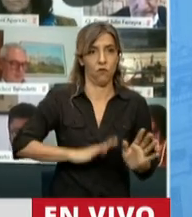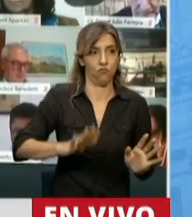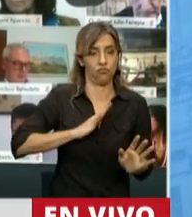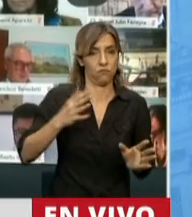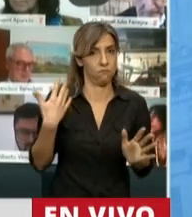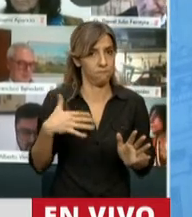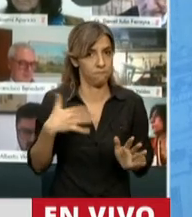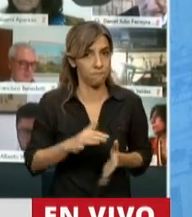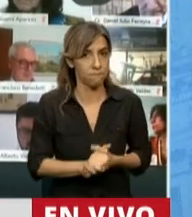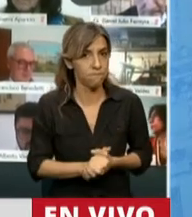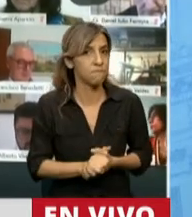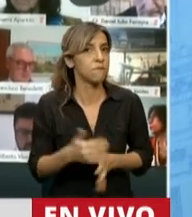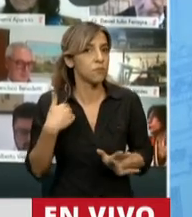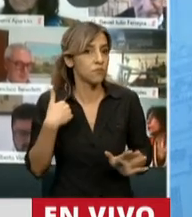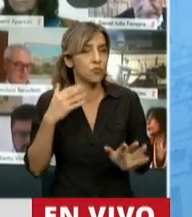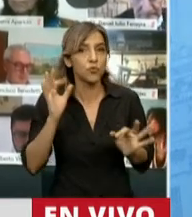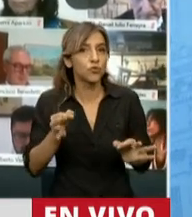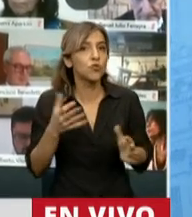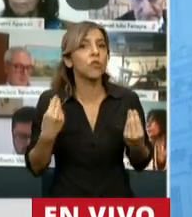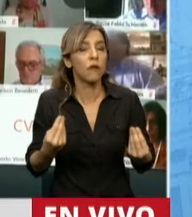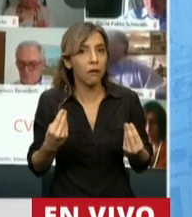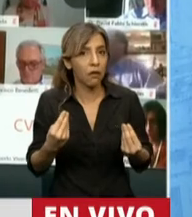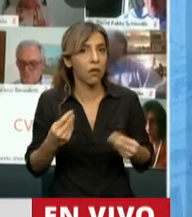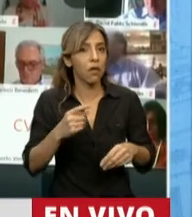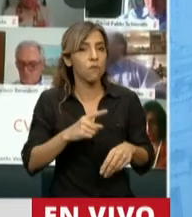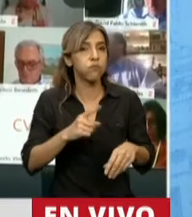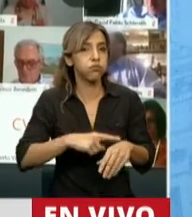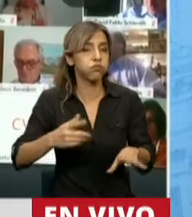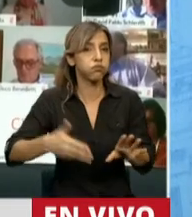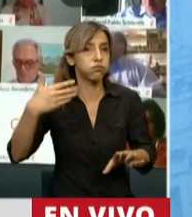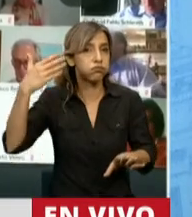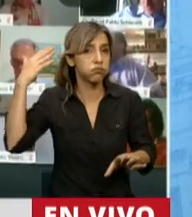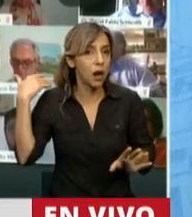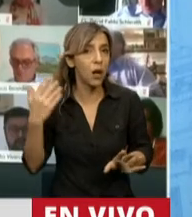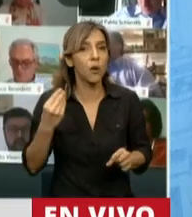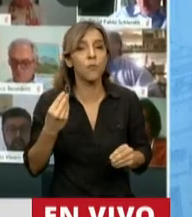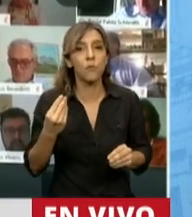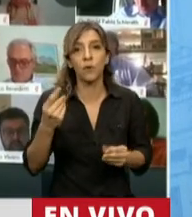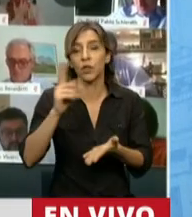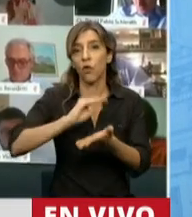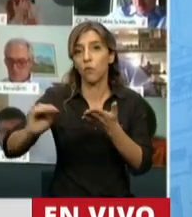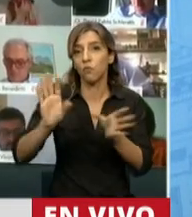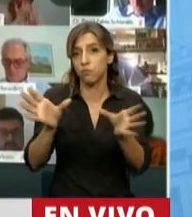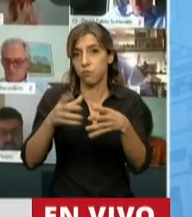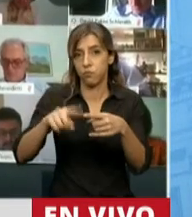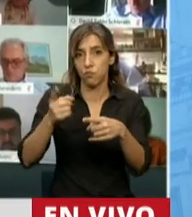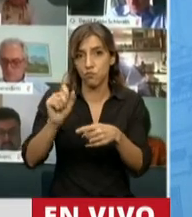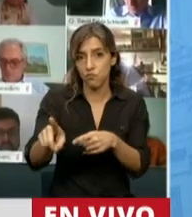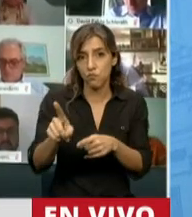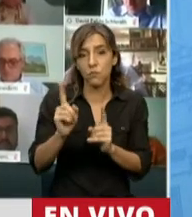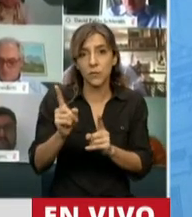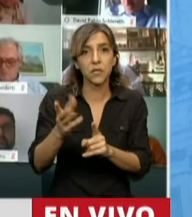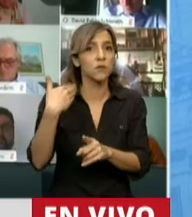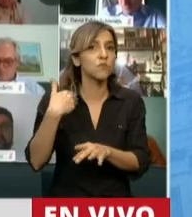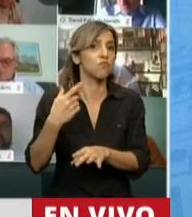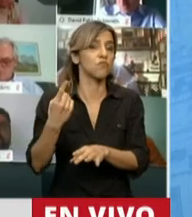que desde el golpe del año 43 que el partido de la diputada gobierna en forma directa o indirecta este